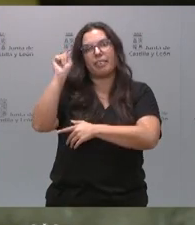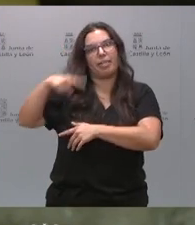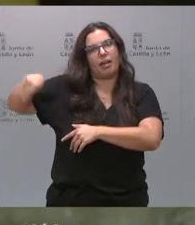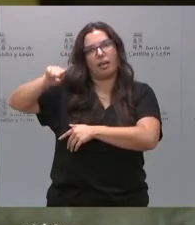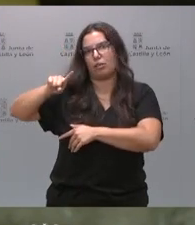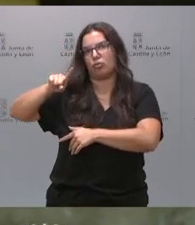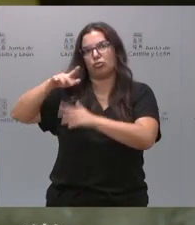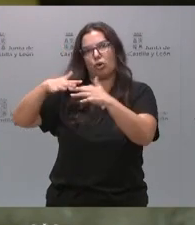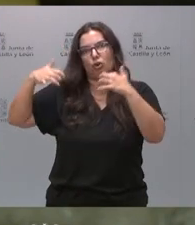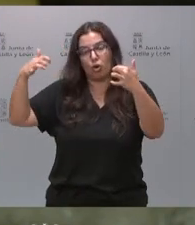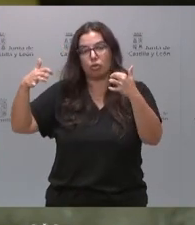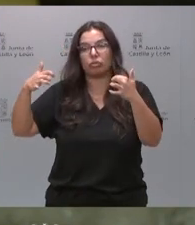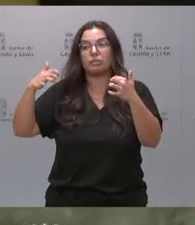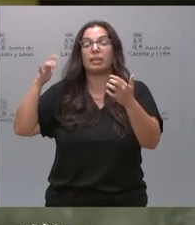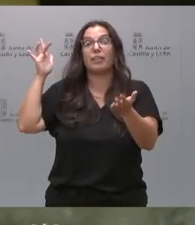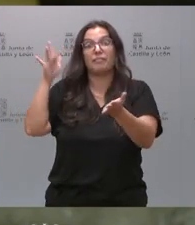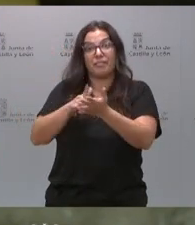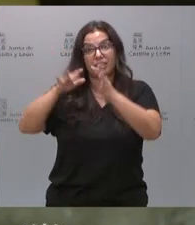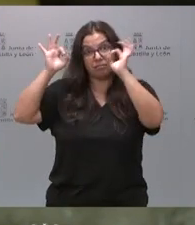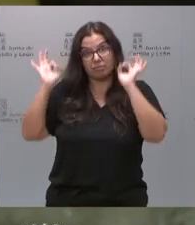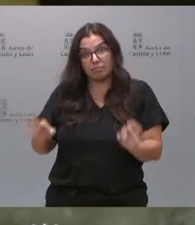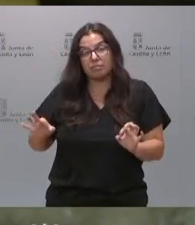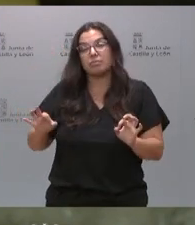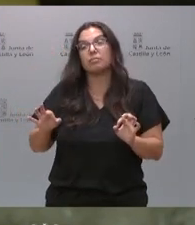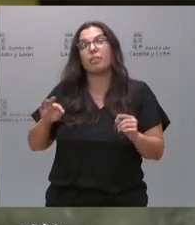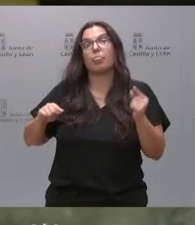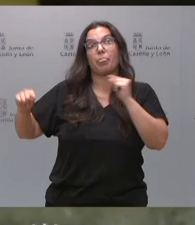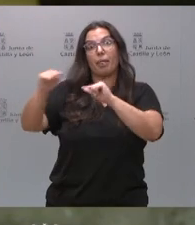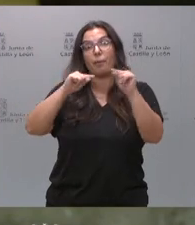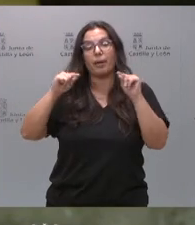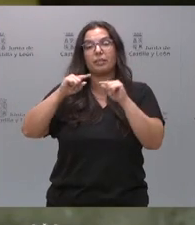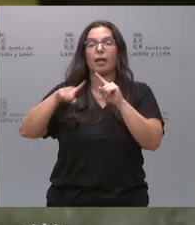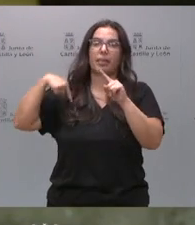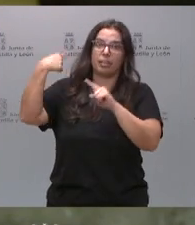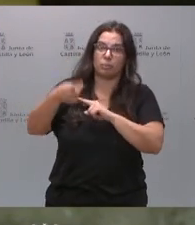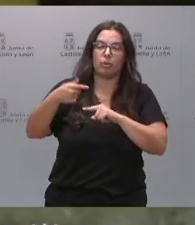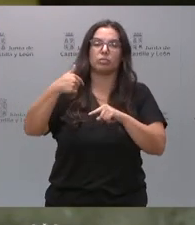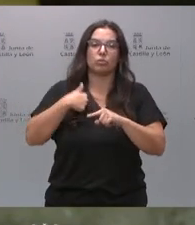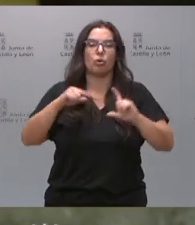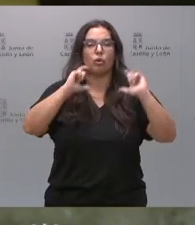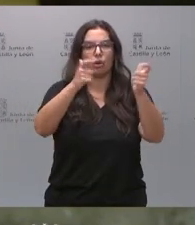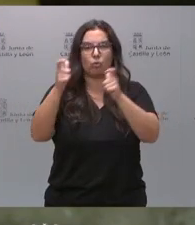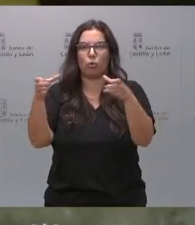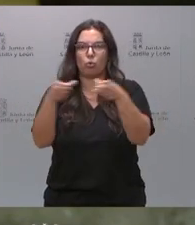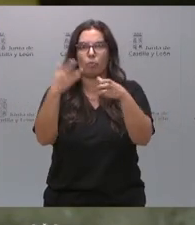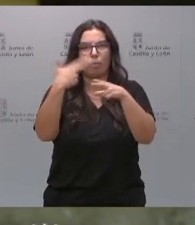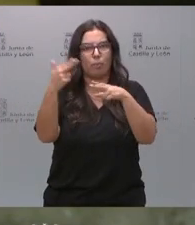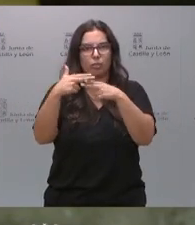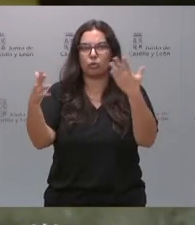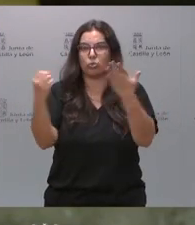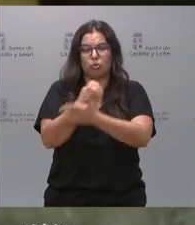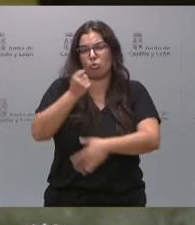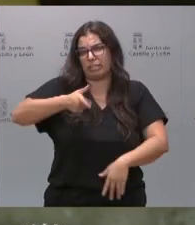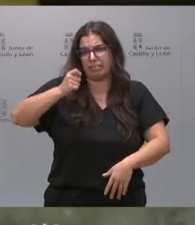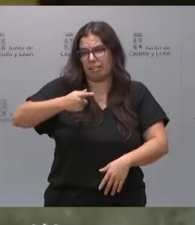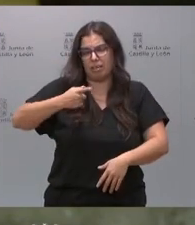Castilla y León y a partir de la celebración de ese debate tendré una reunión con todos los grupos políticos, como suele ser